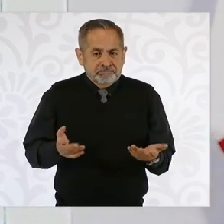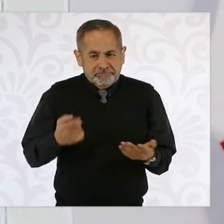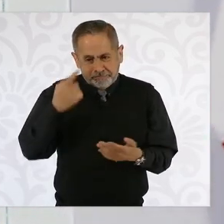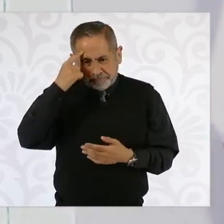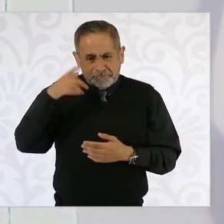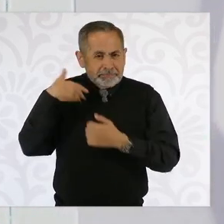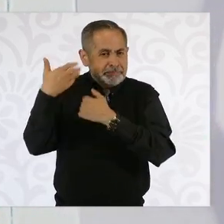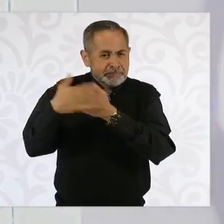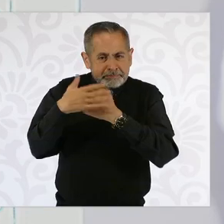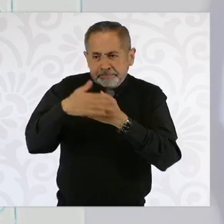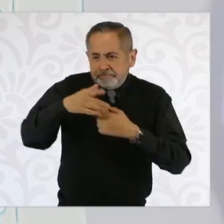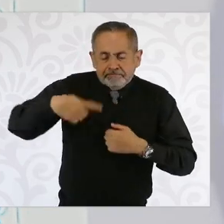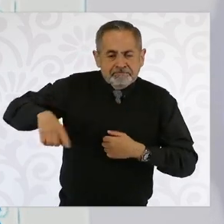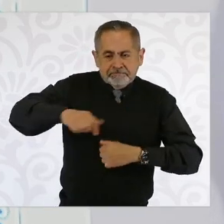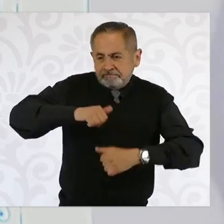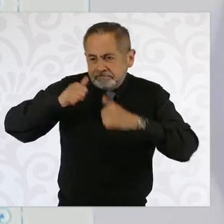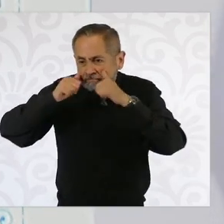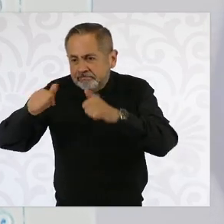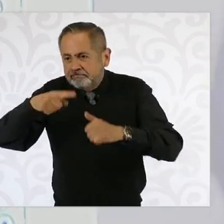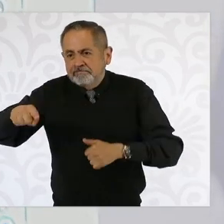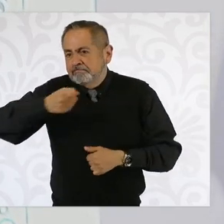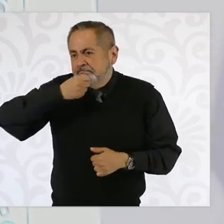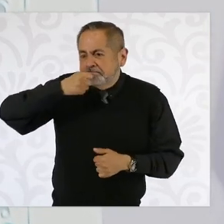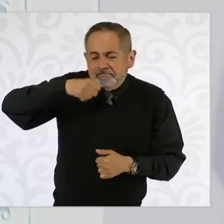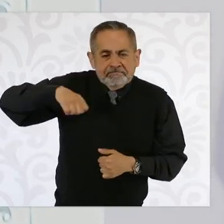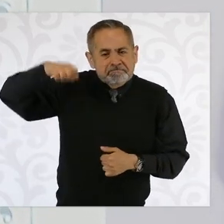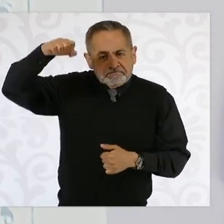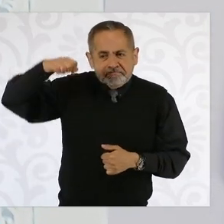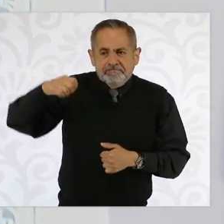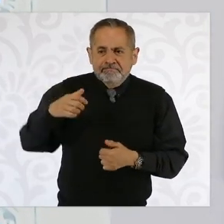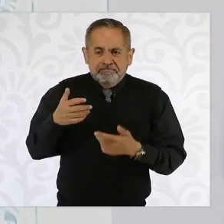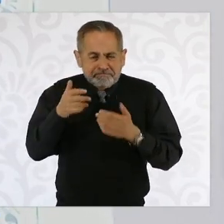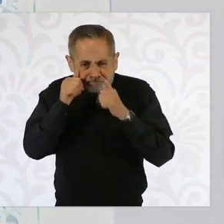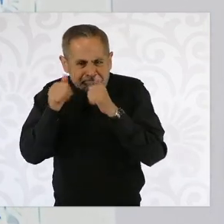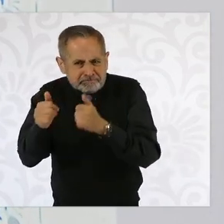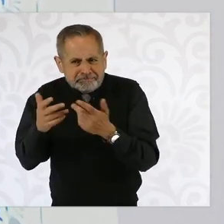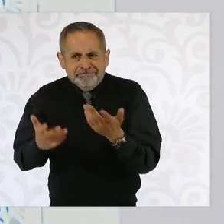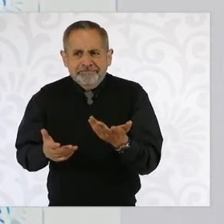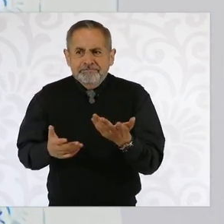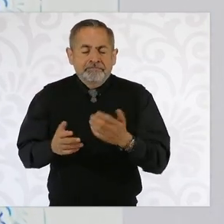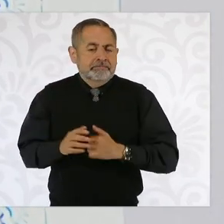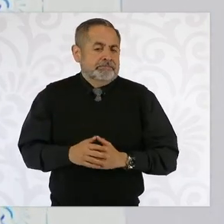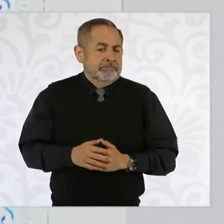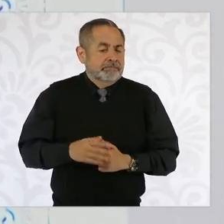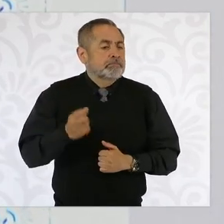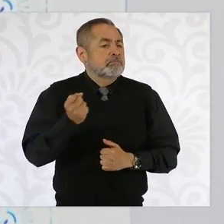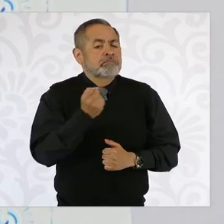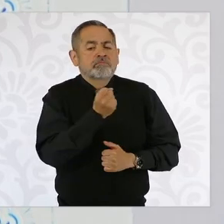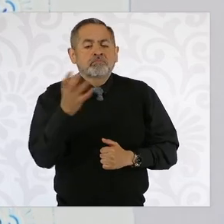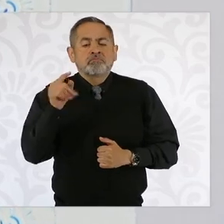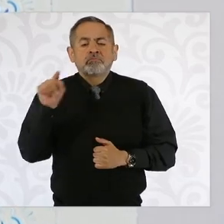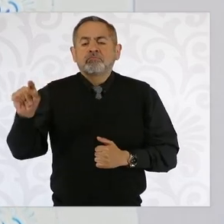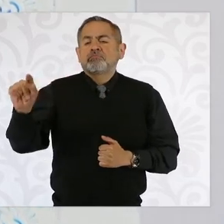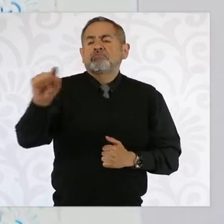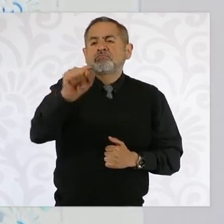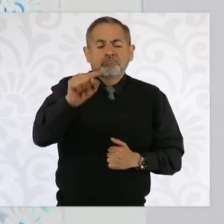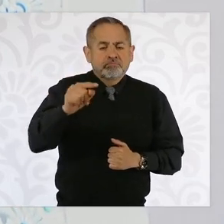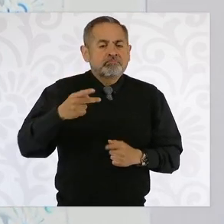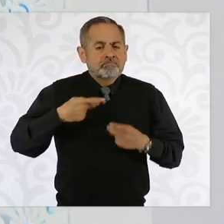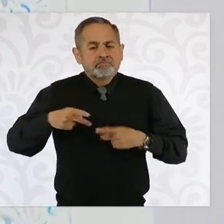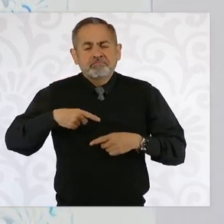a las y los adultos mayores. Hay personas que viven en lugares